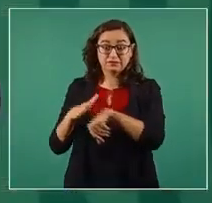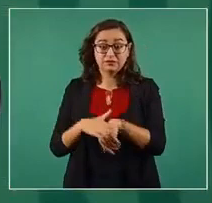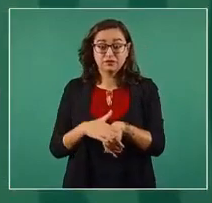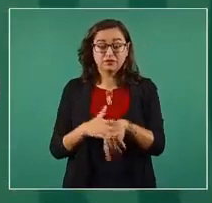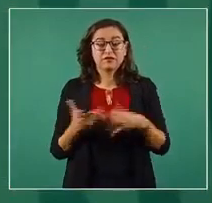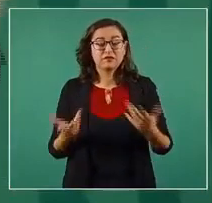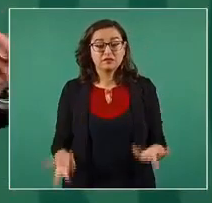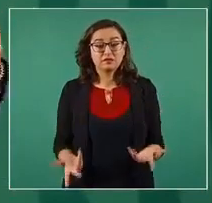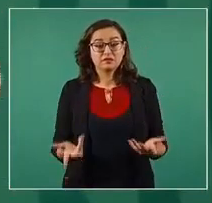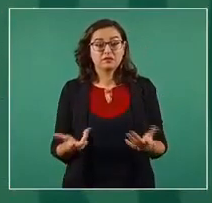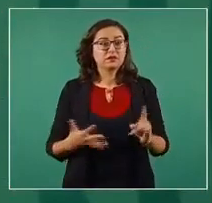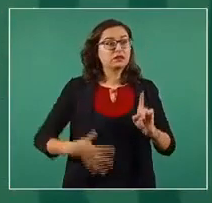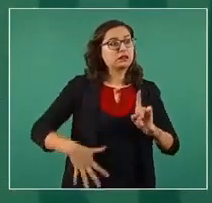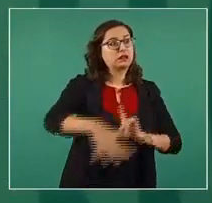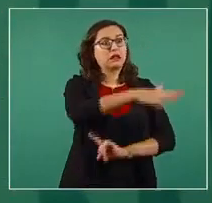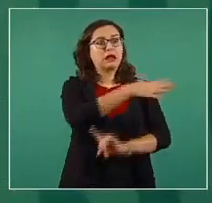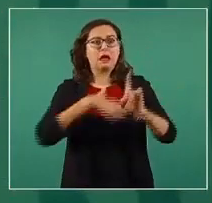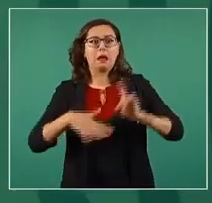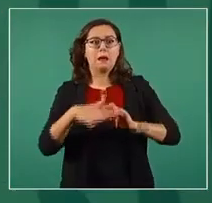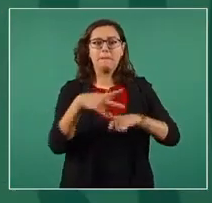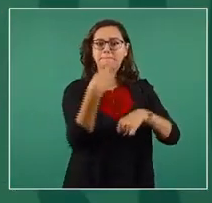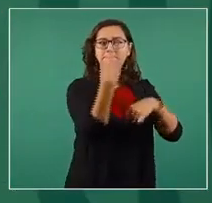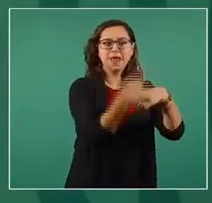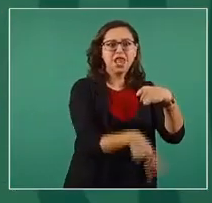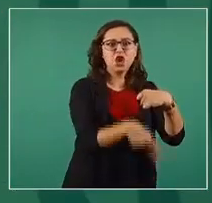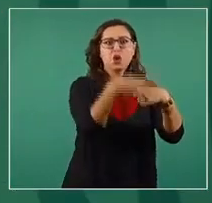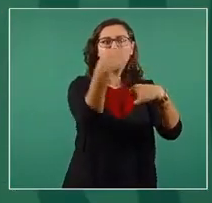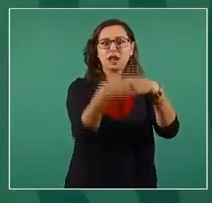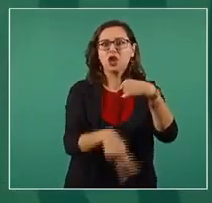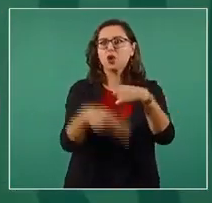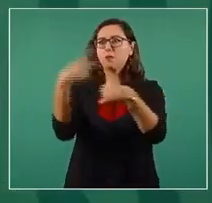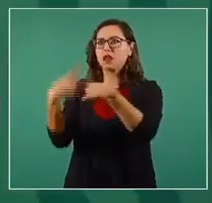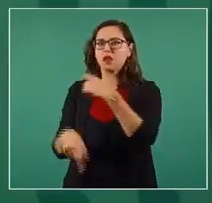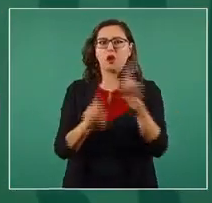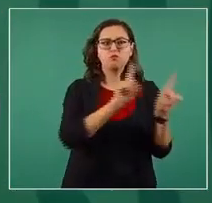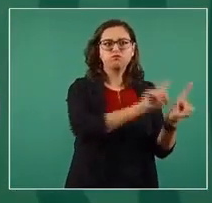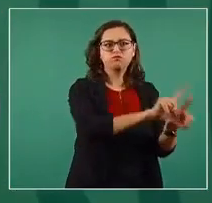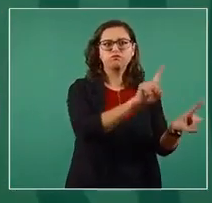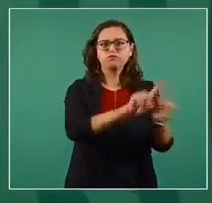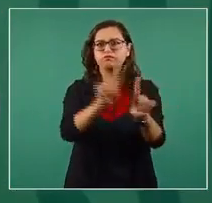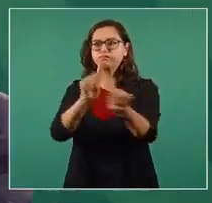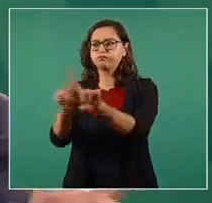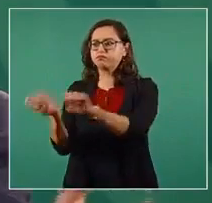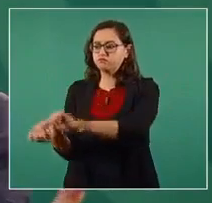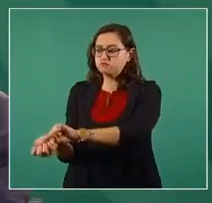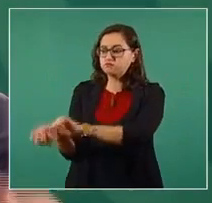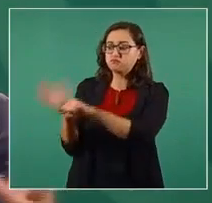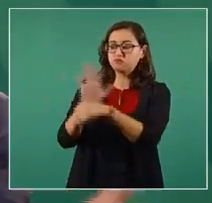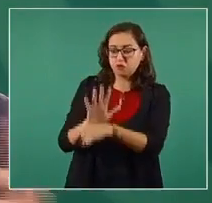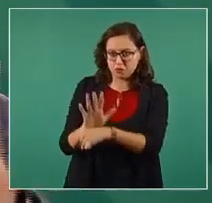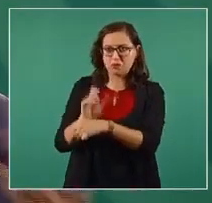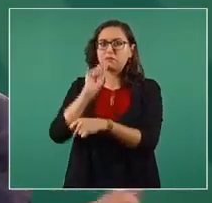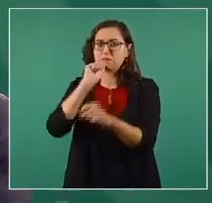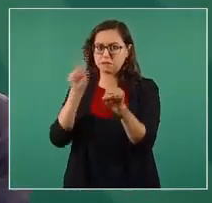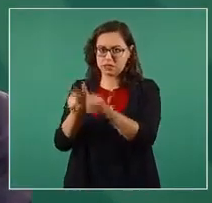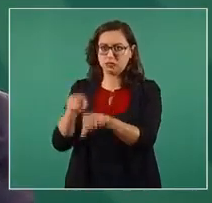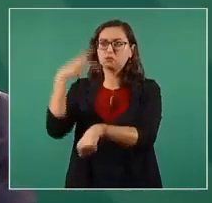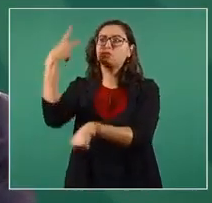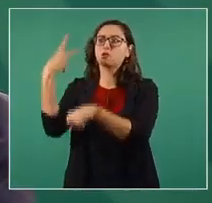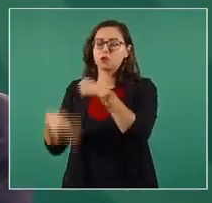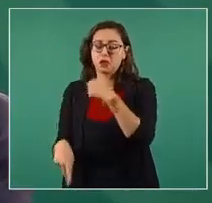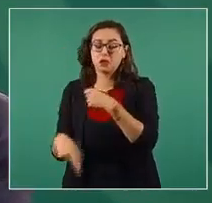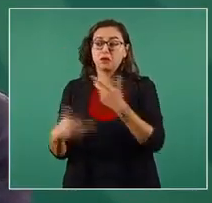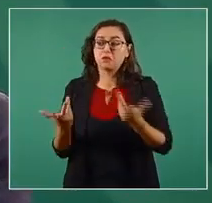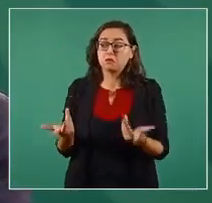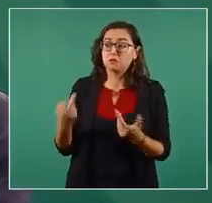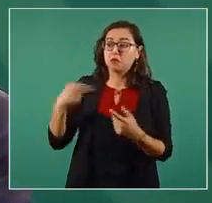con la realidad que viven todas las personas menores de edad es una causa de mortalidad muy baja, muy pequeña, como digo, diez o